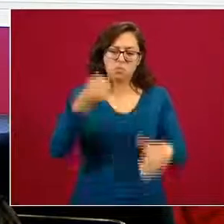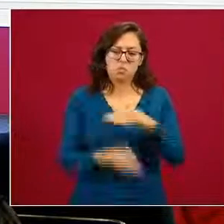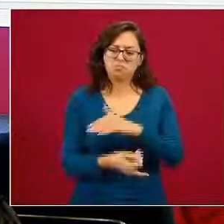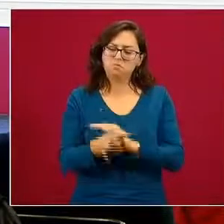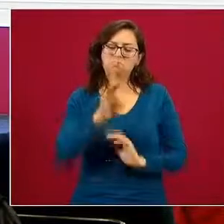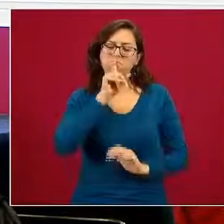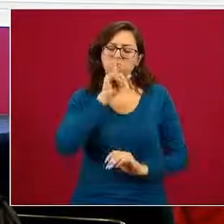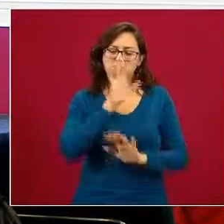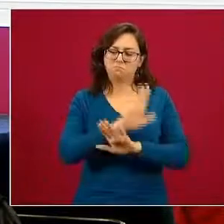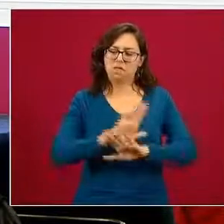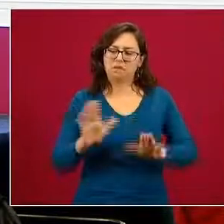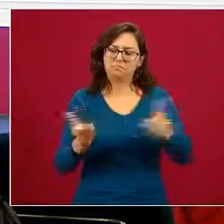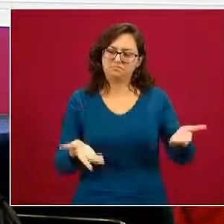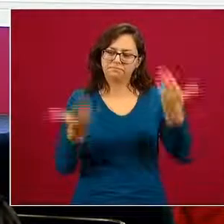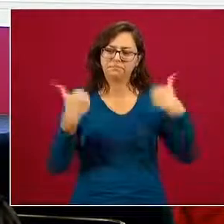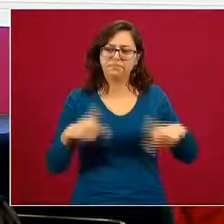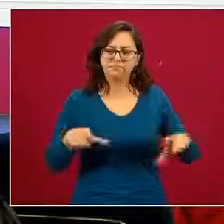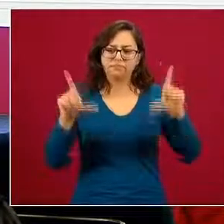siguiente